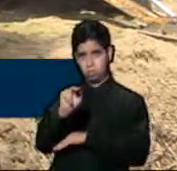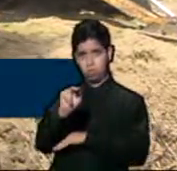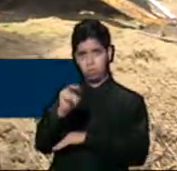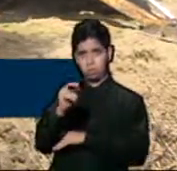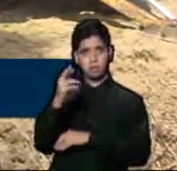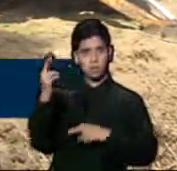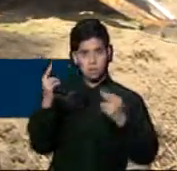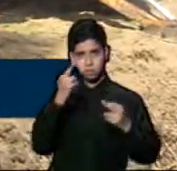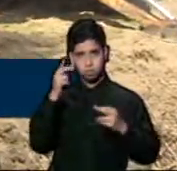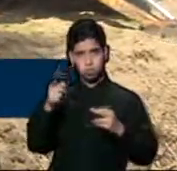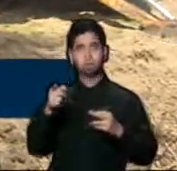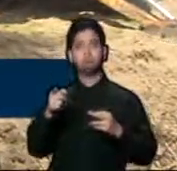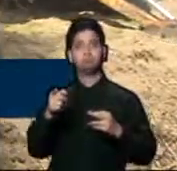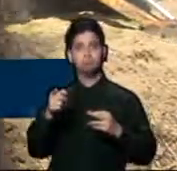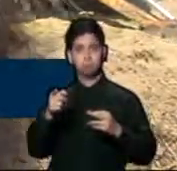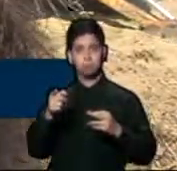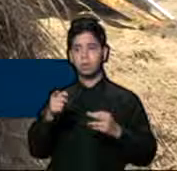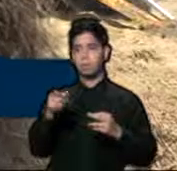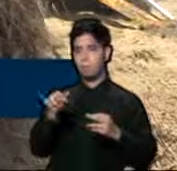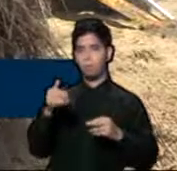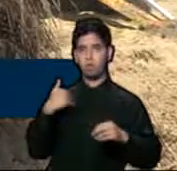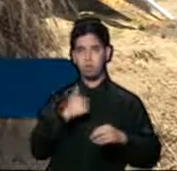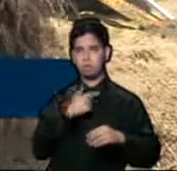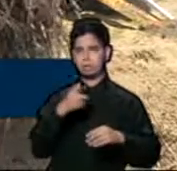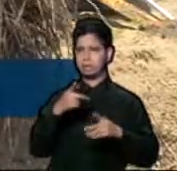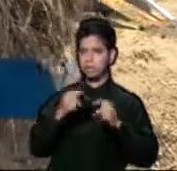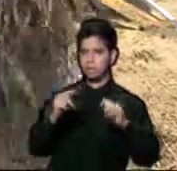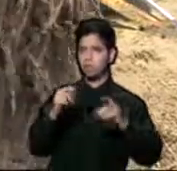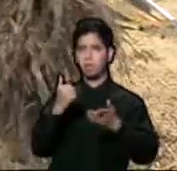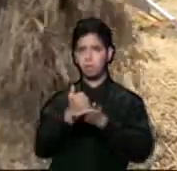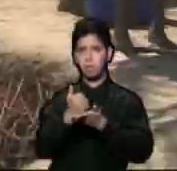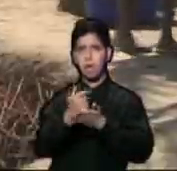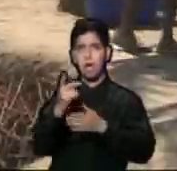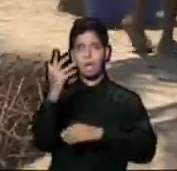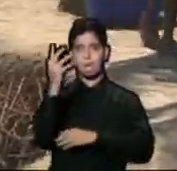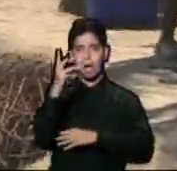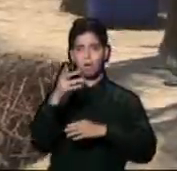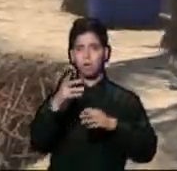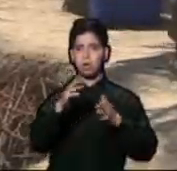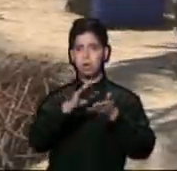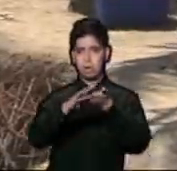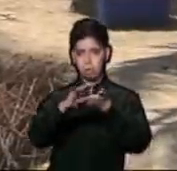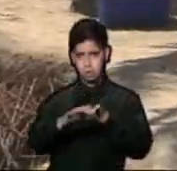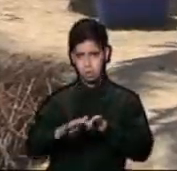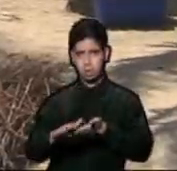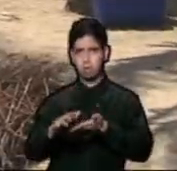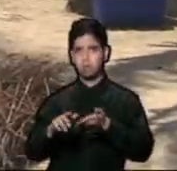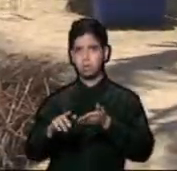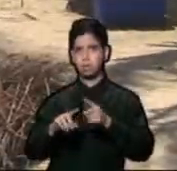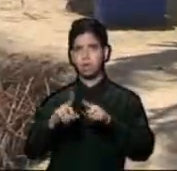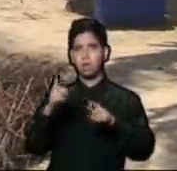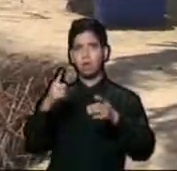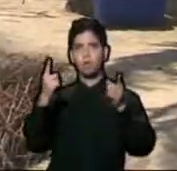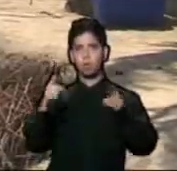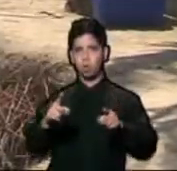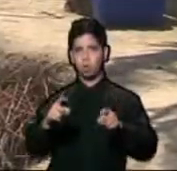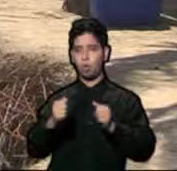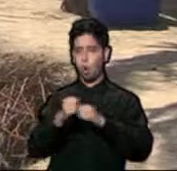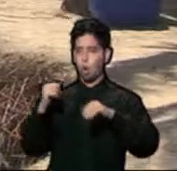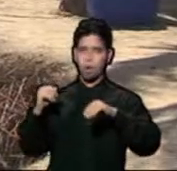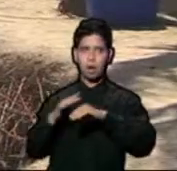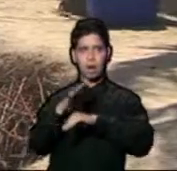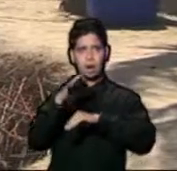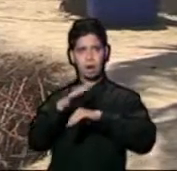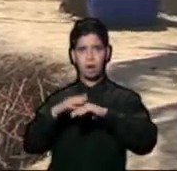Departamento de Recursos Naturales y del municipio, removieron palmas y árboles a orillas de la playa que fueron abatidos por el fuerte oleaje